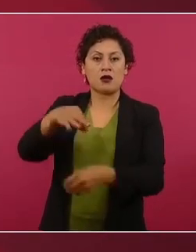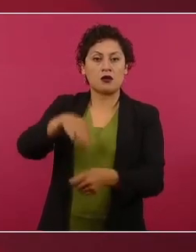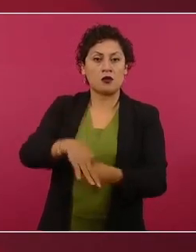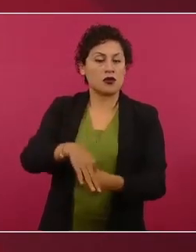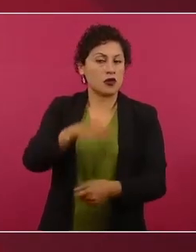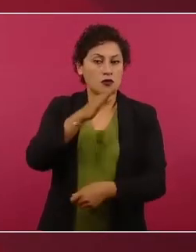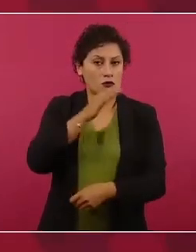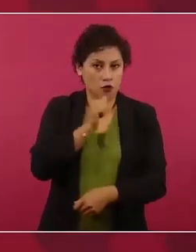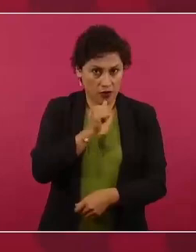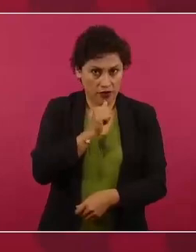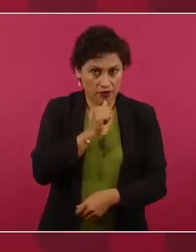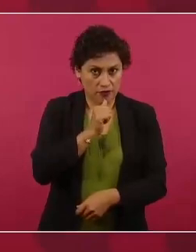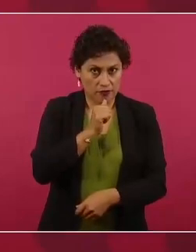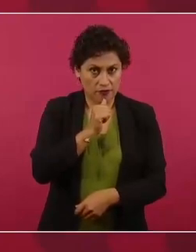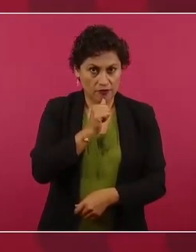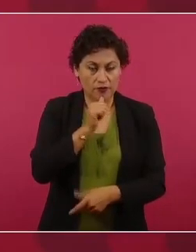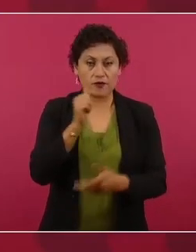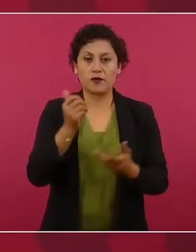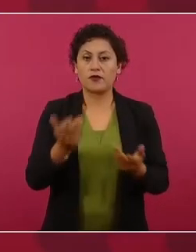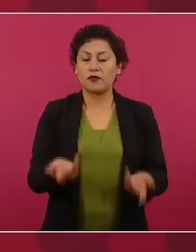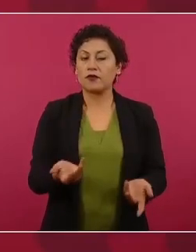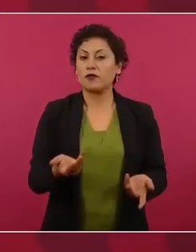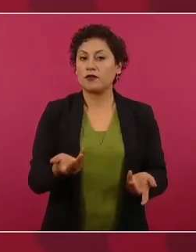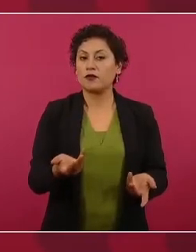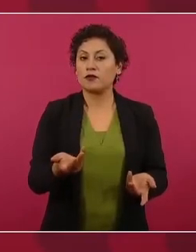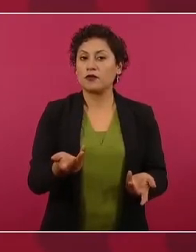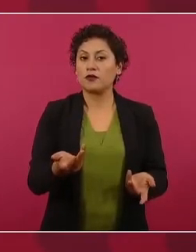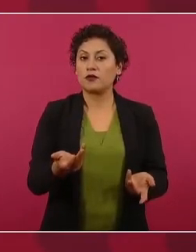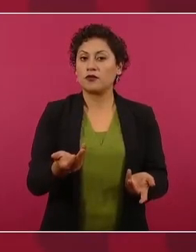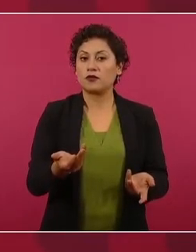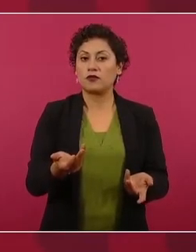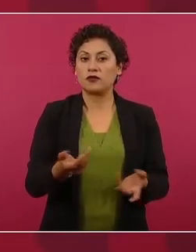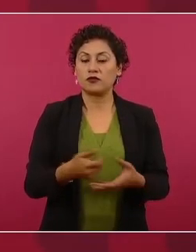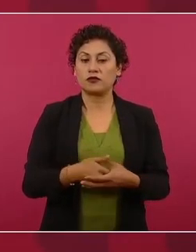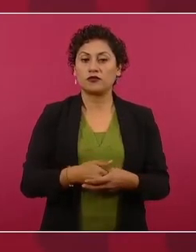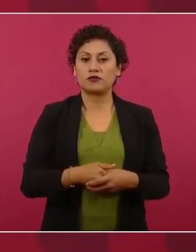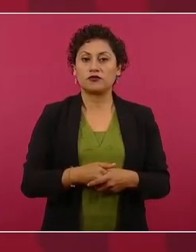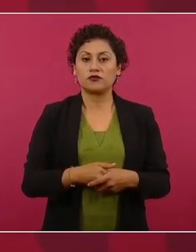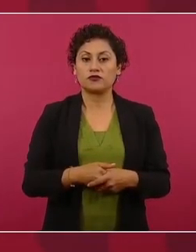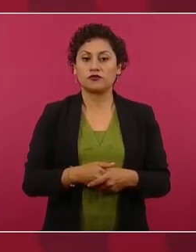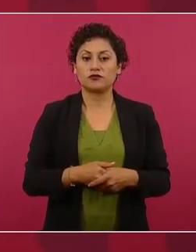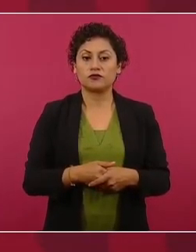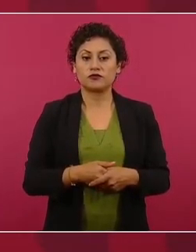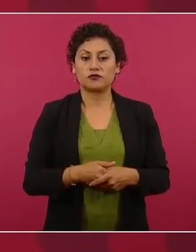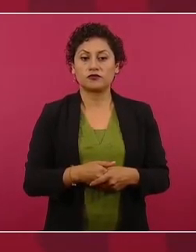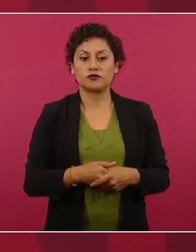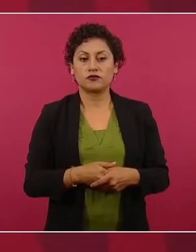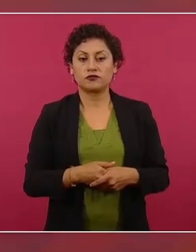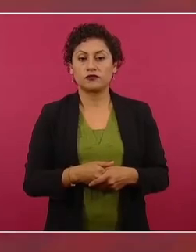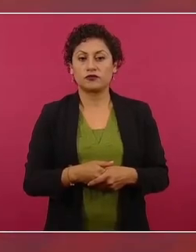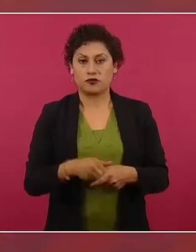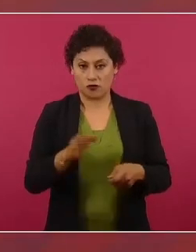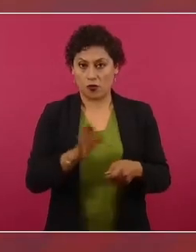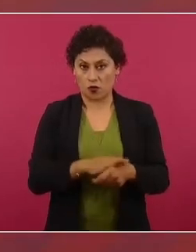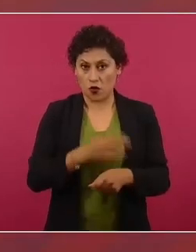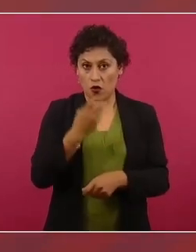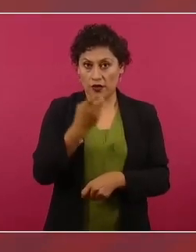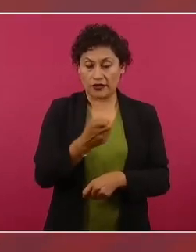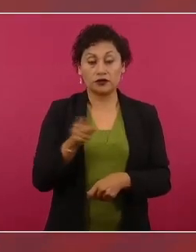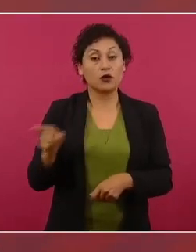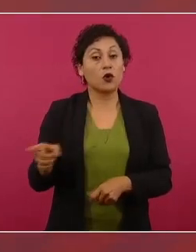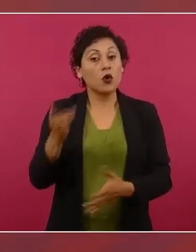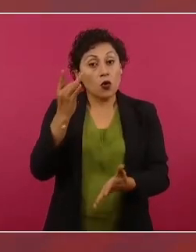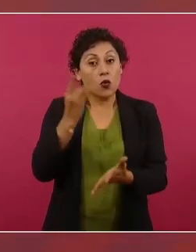entonces, no es sólo por la cuestión de la